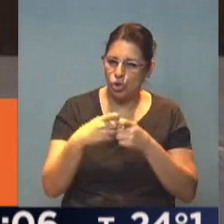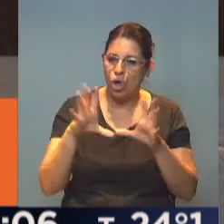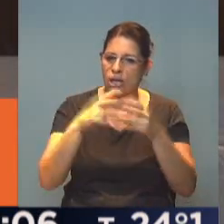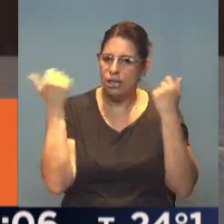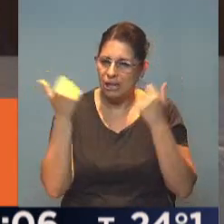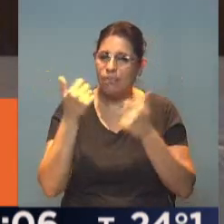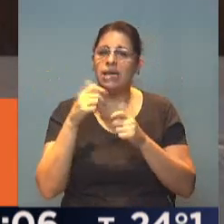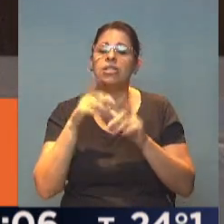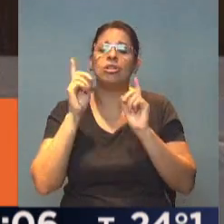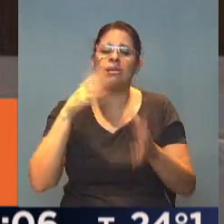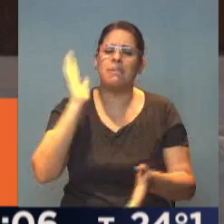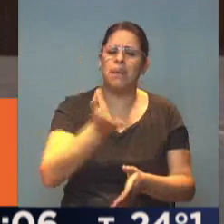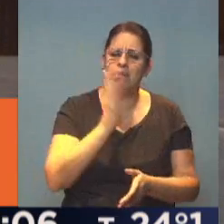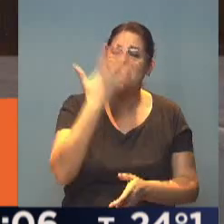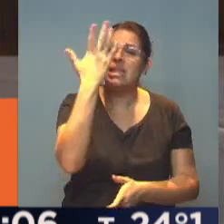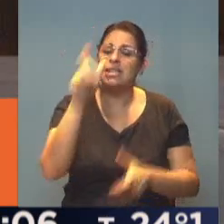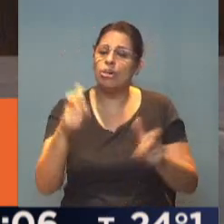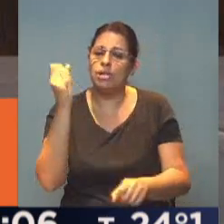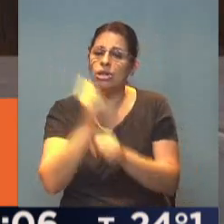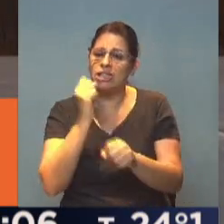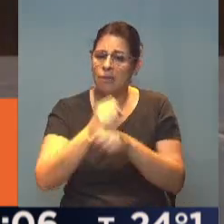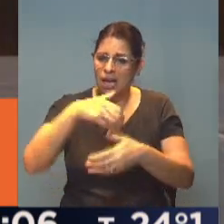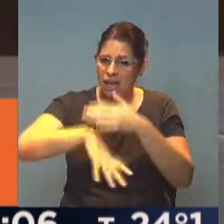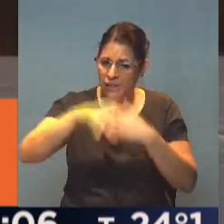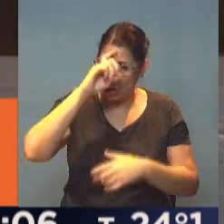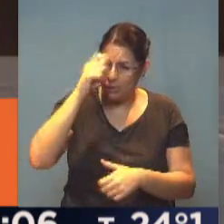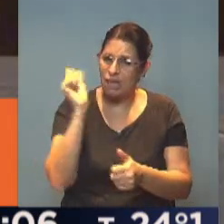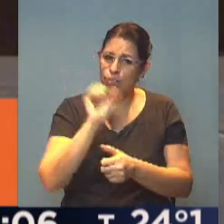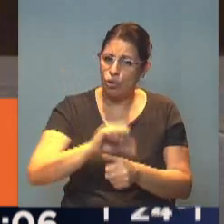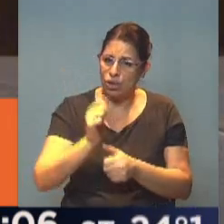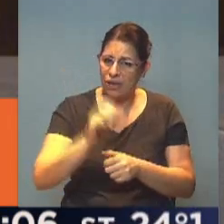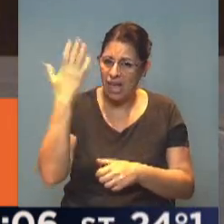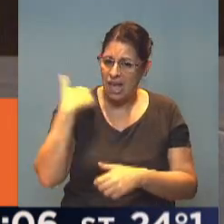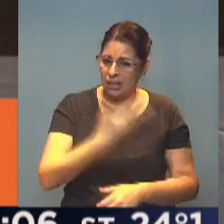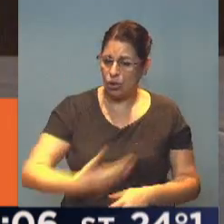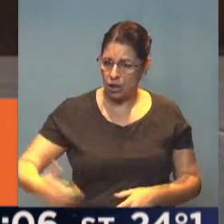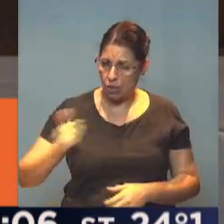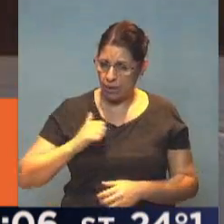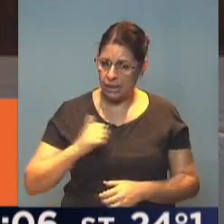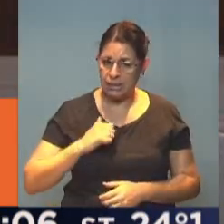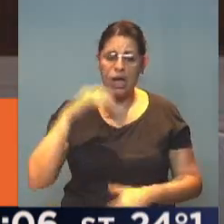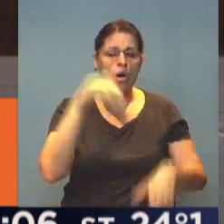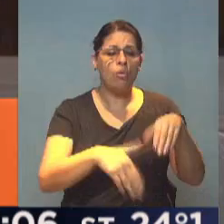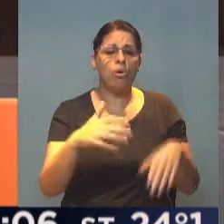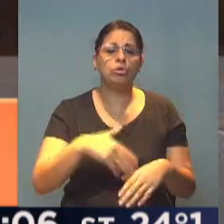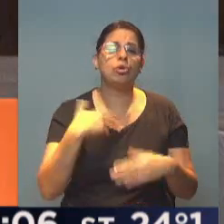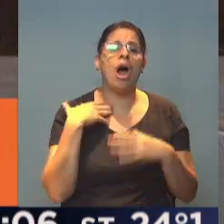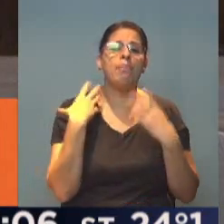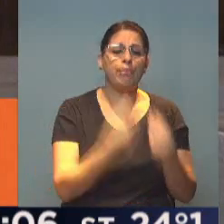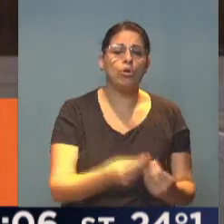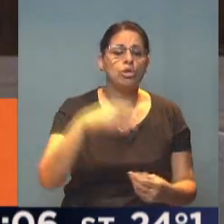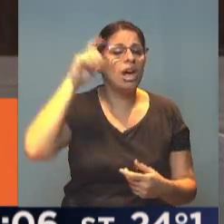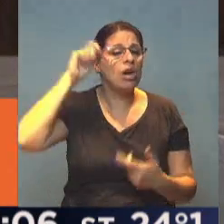tormentos a cinco trabajadores del Hospital Posadas ocurrida en la pasada dictadura cívico-militar. El voto favorable fue de los jueces